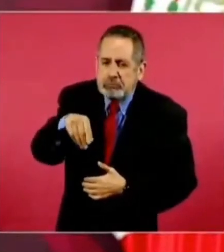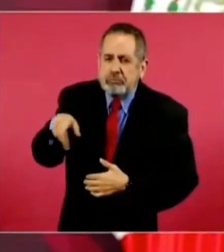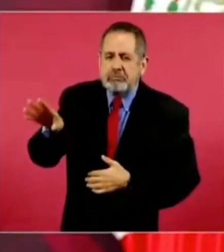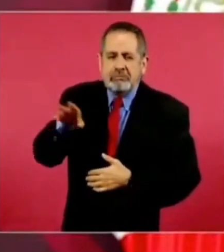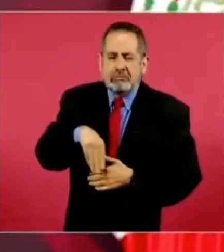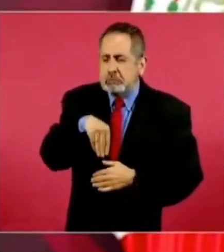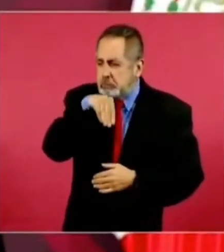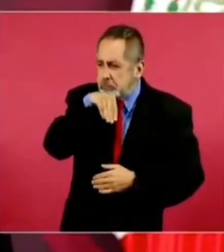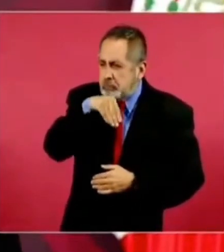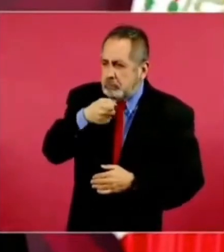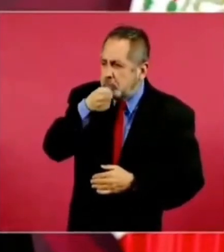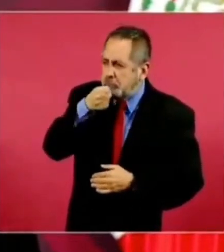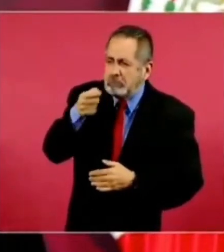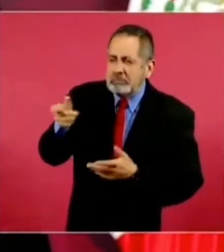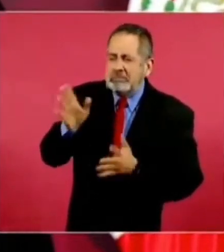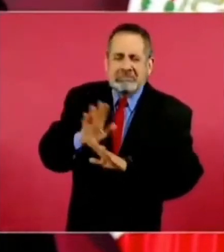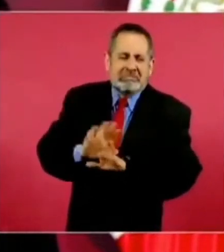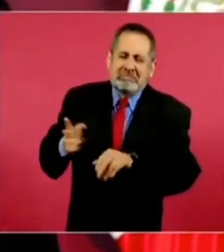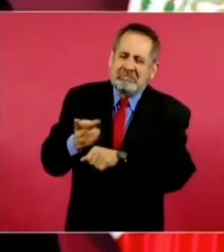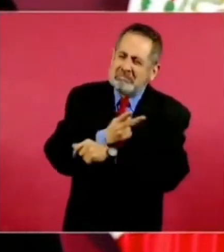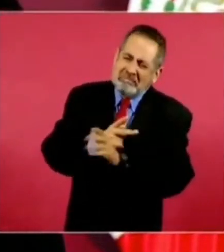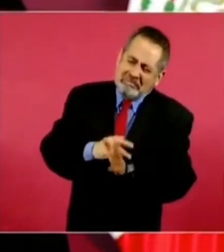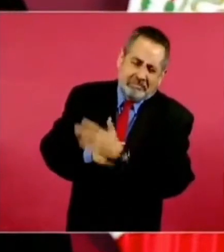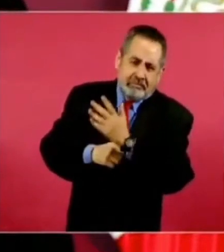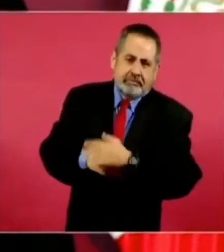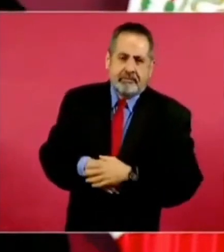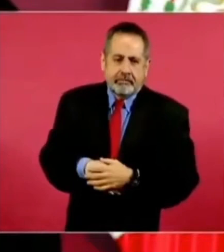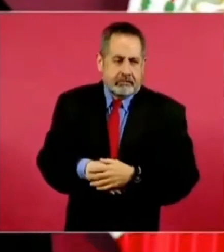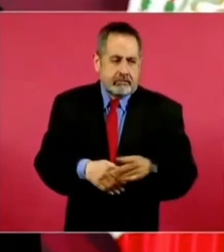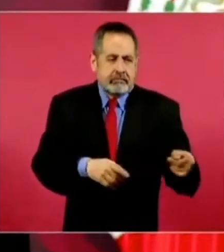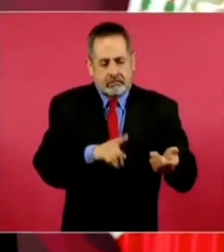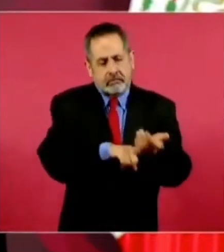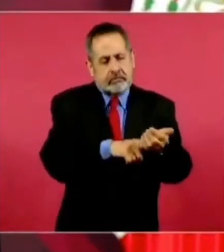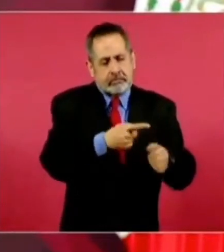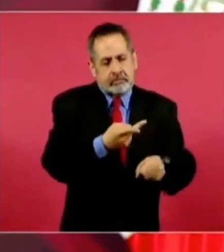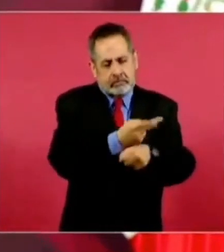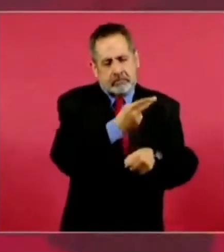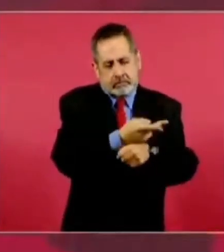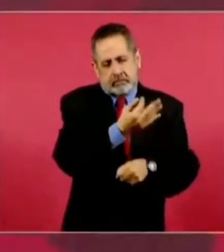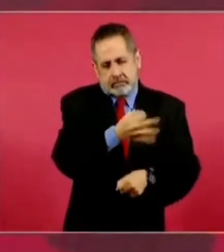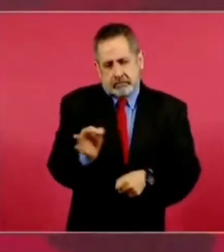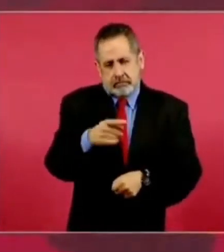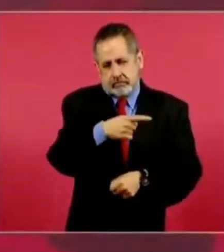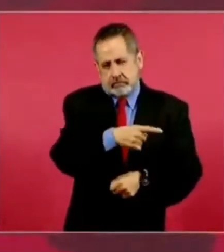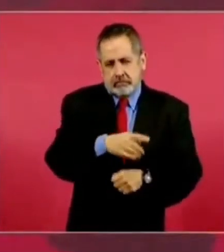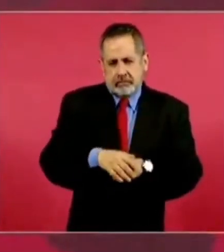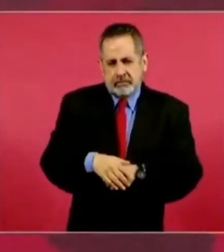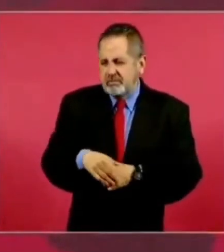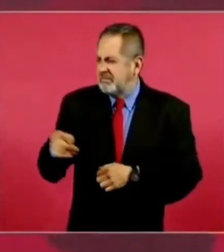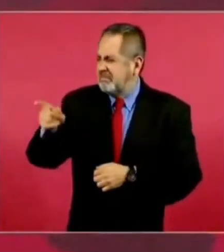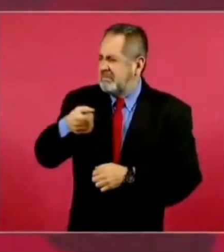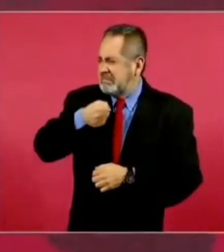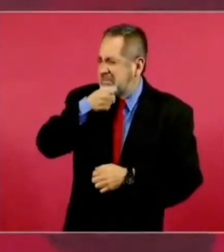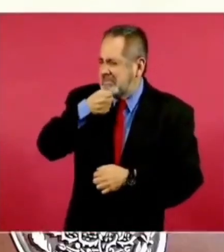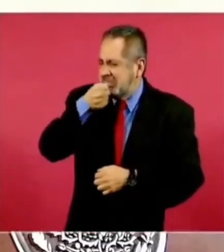chocheando ya los más groseros dicen viejo guango